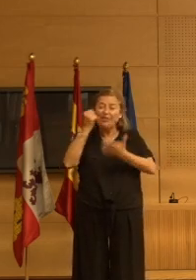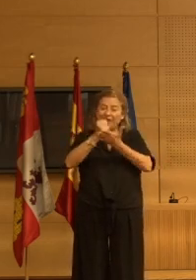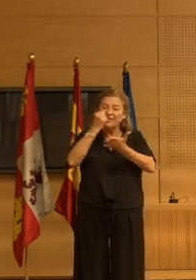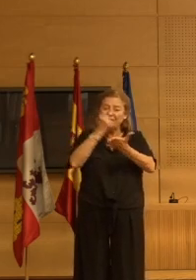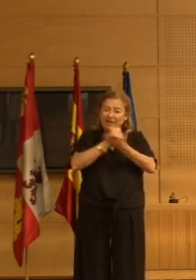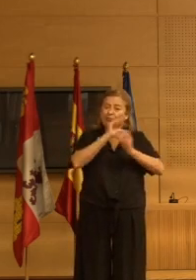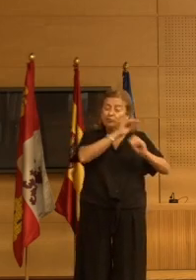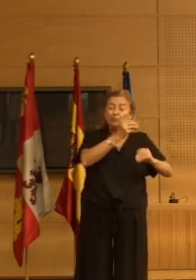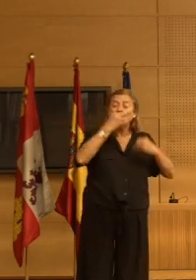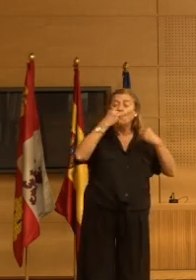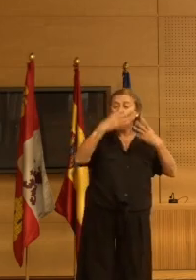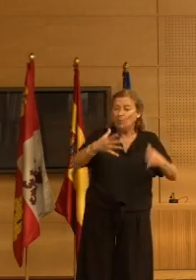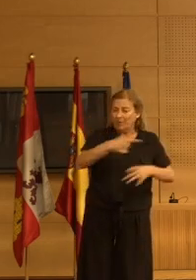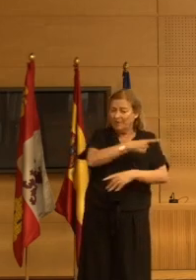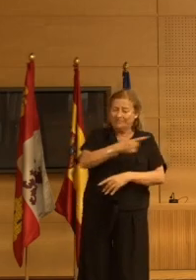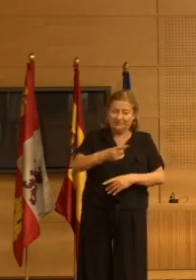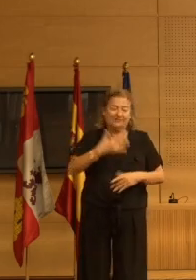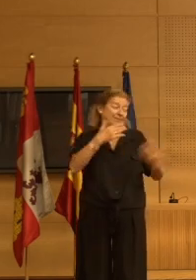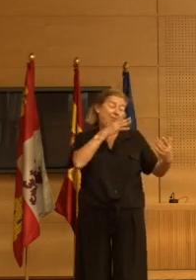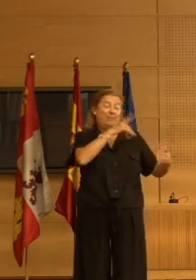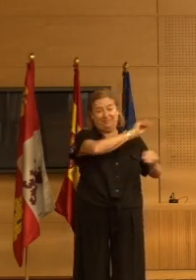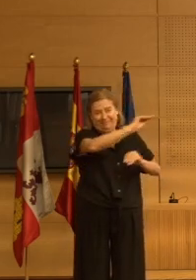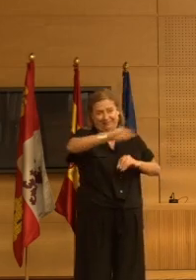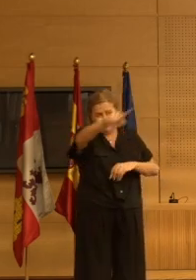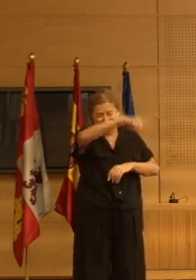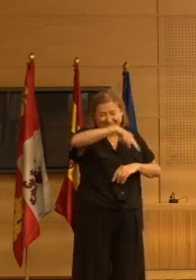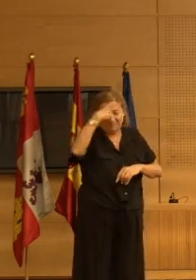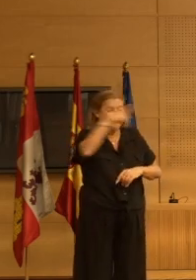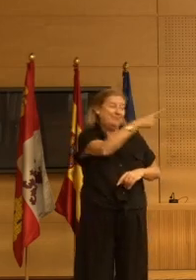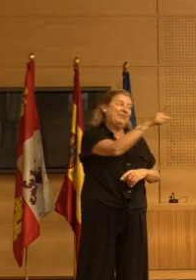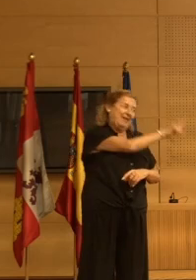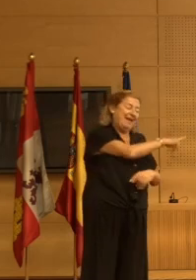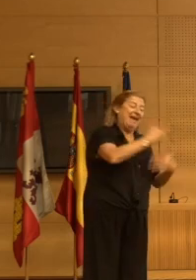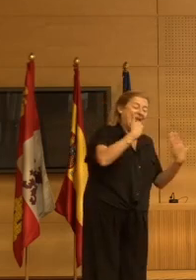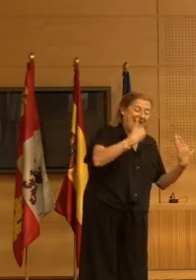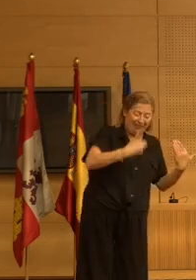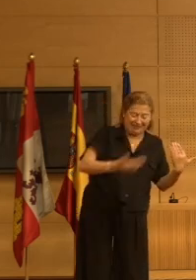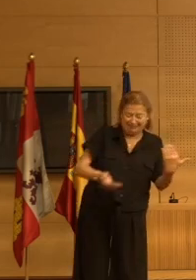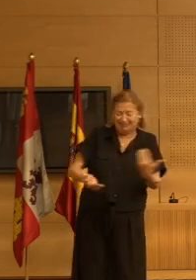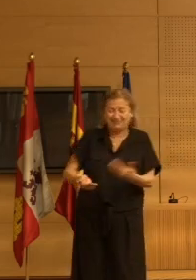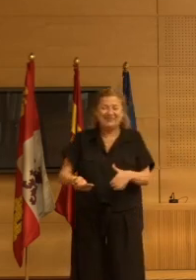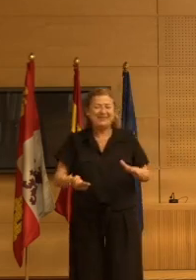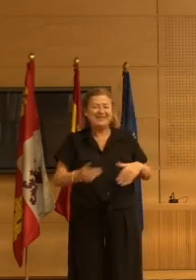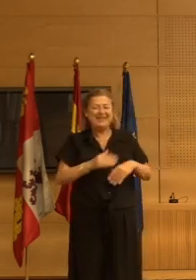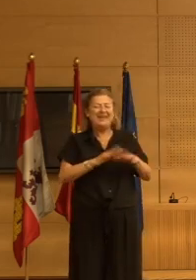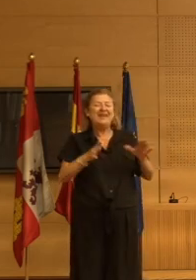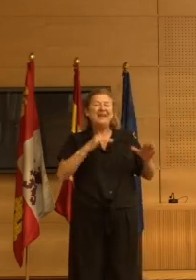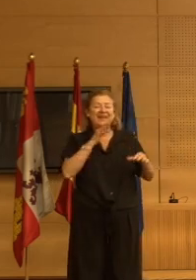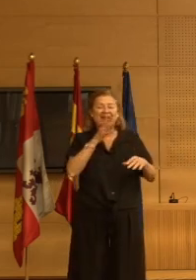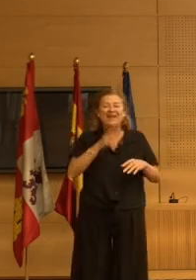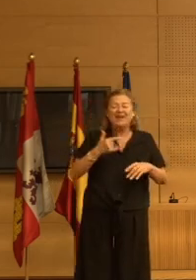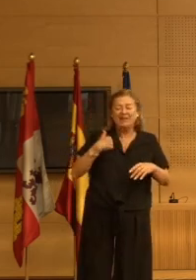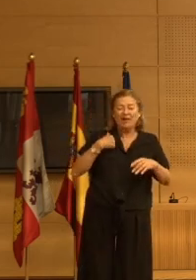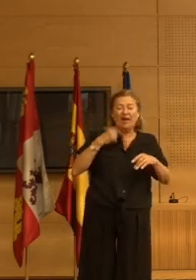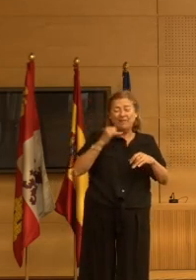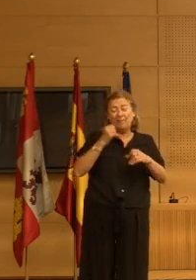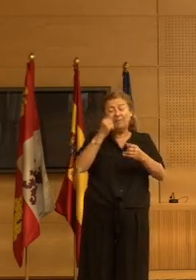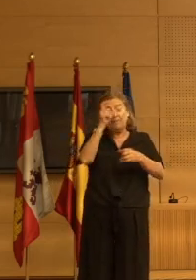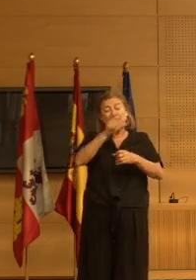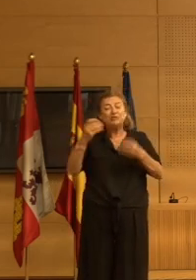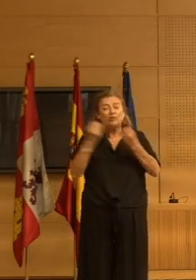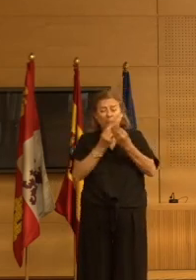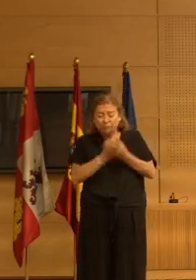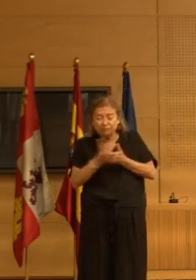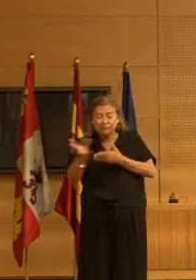líder de subociones químicas simplemente aclaro eso gracias Rubén bueno veníamos viendo que desde Osakirecha llegaban personas con polifarmacia y